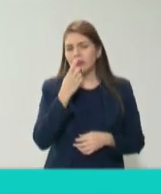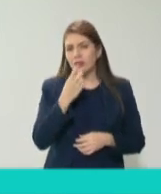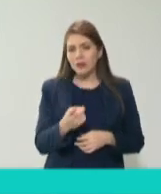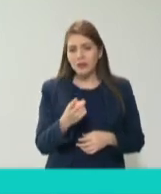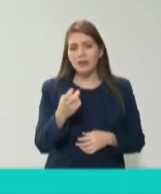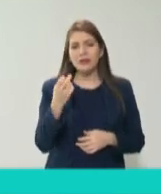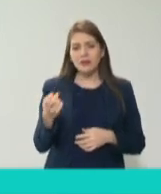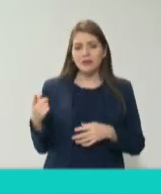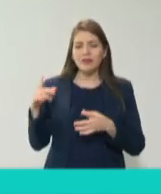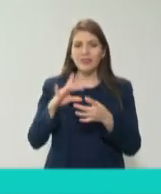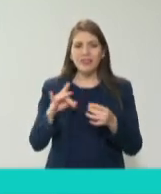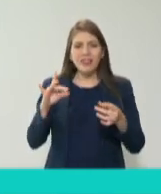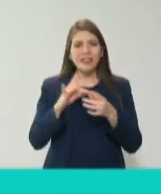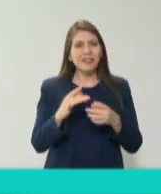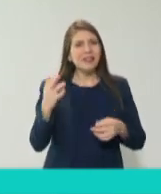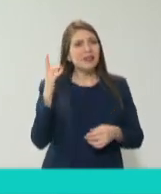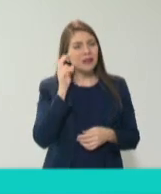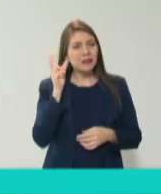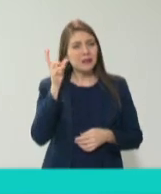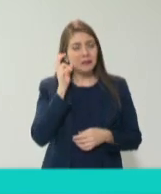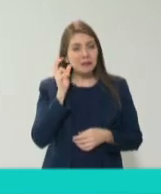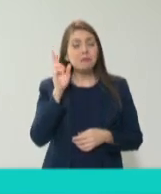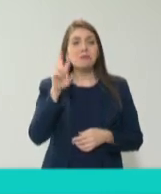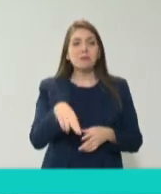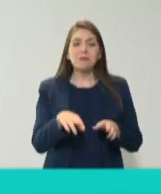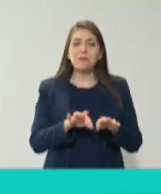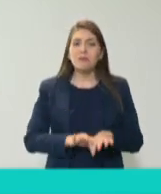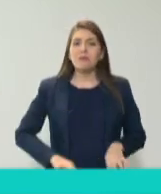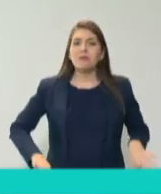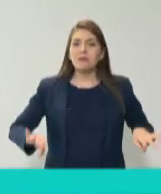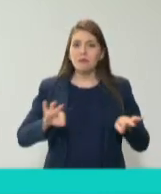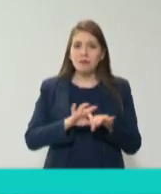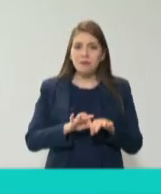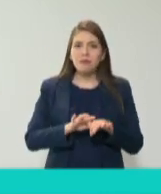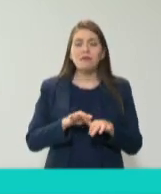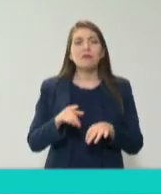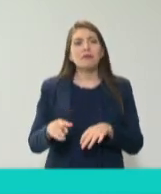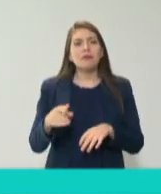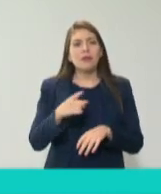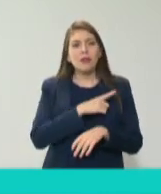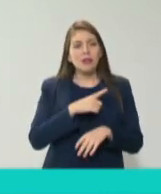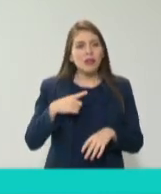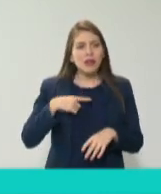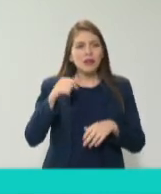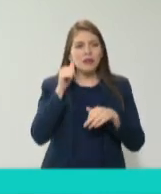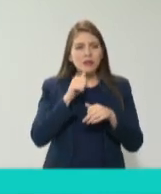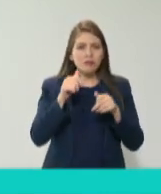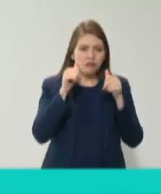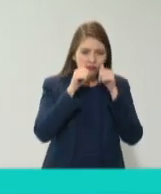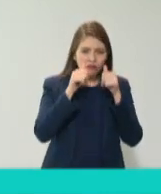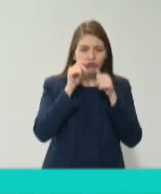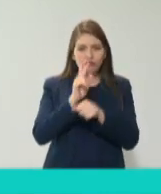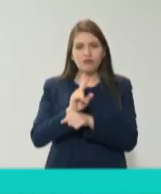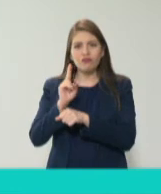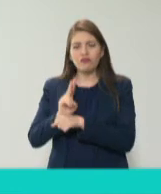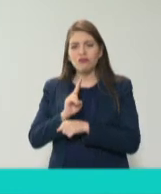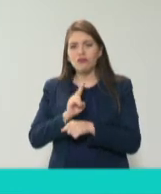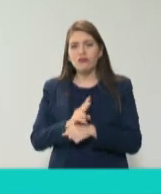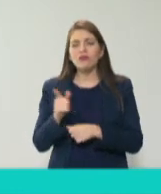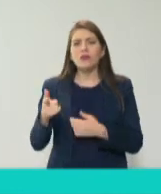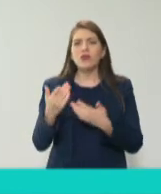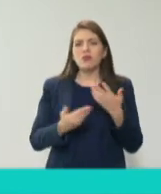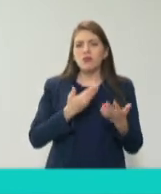estas ponencias que hemos escuchado son muy relevantes, son muy importantes, hay que estar muy pendiente de las acciones que nos proponen.